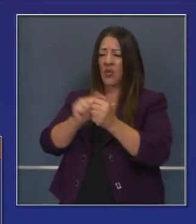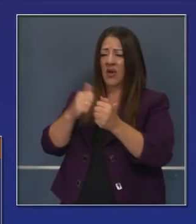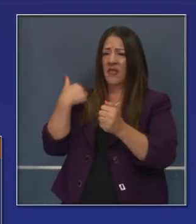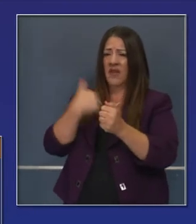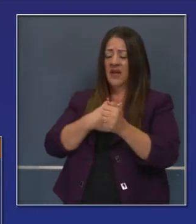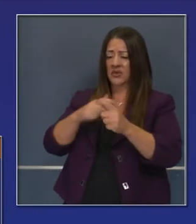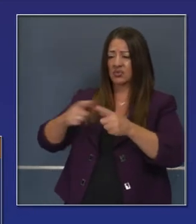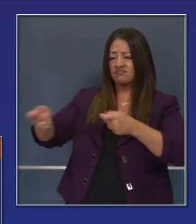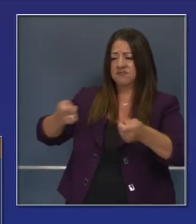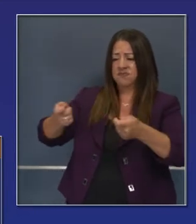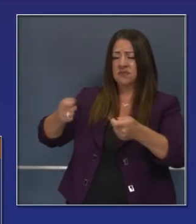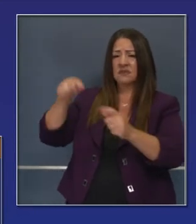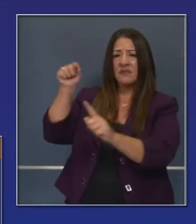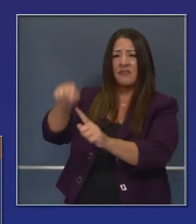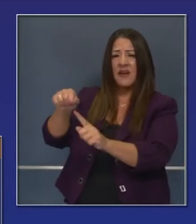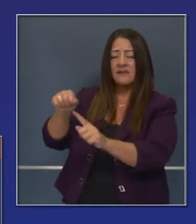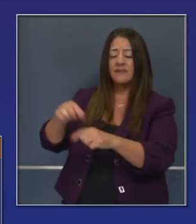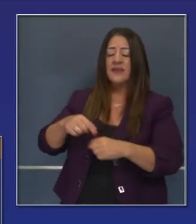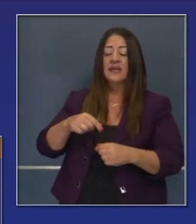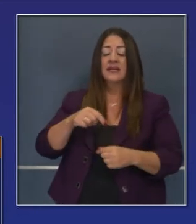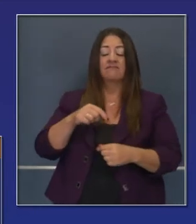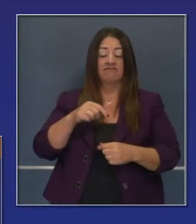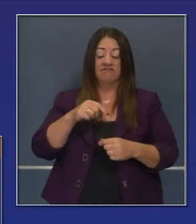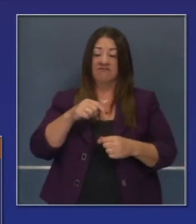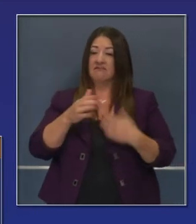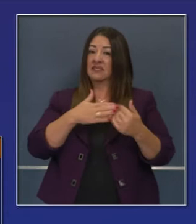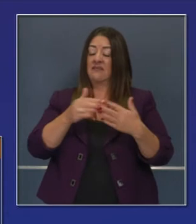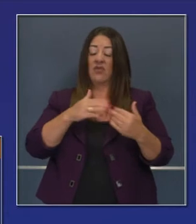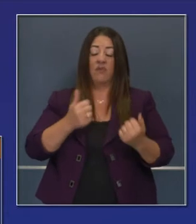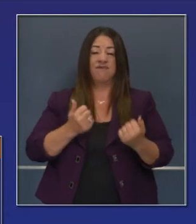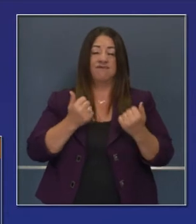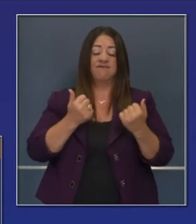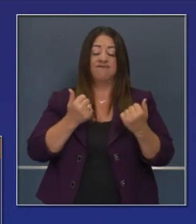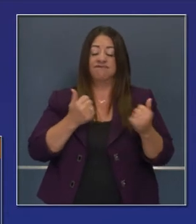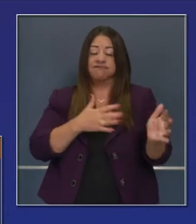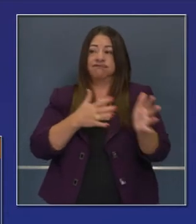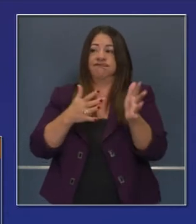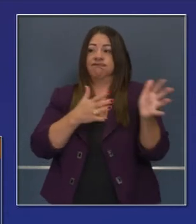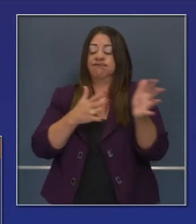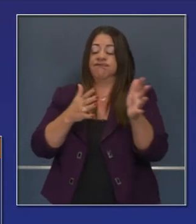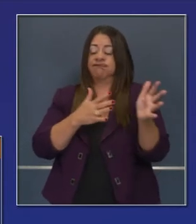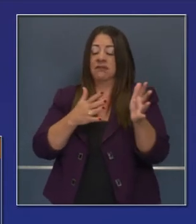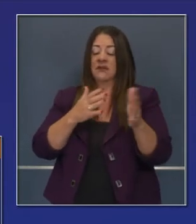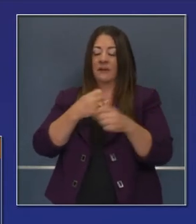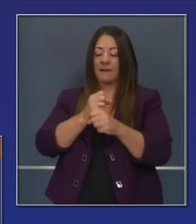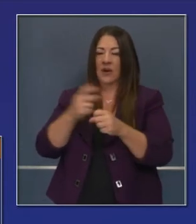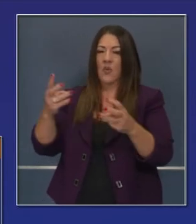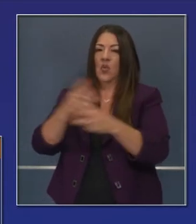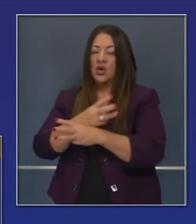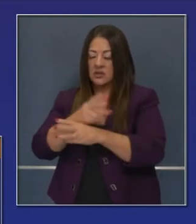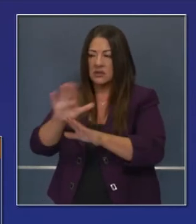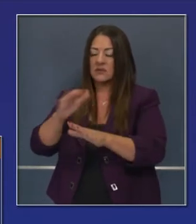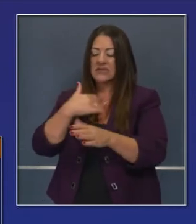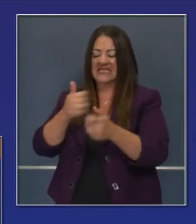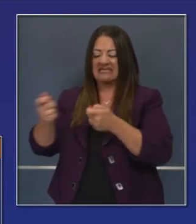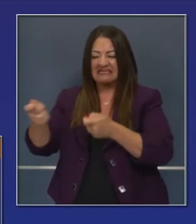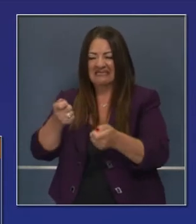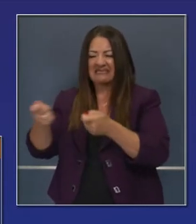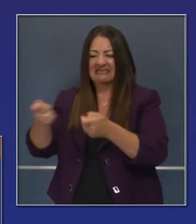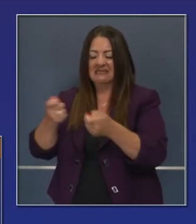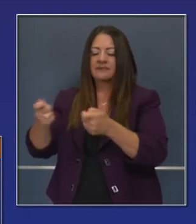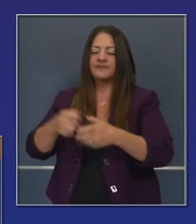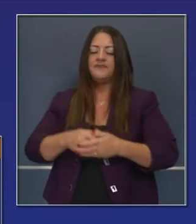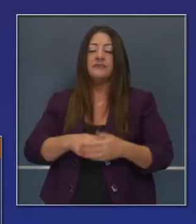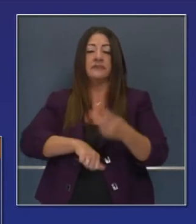% de contención. Se mantienen firmes a pesar de las ráfagas de viento para mantener eso a un